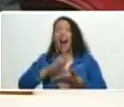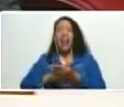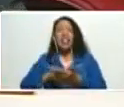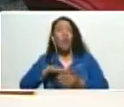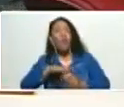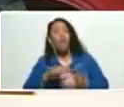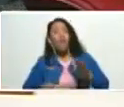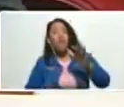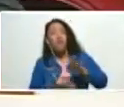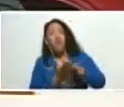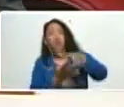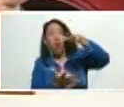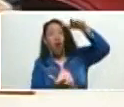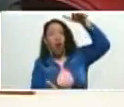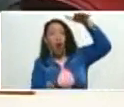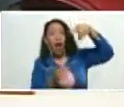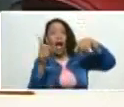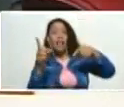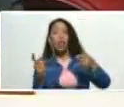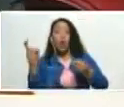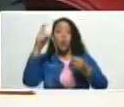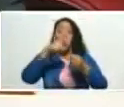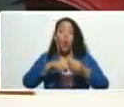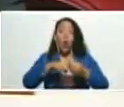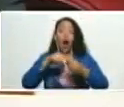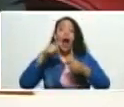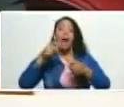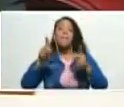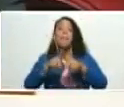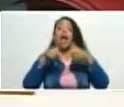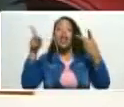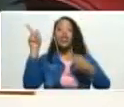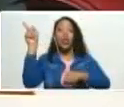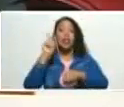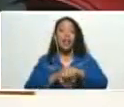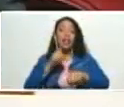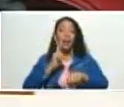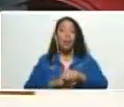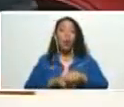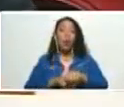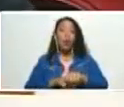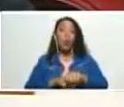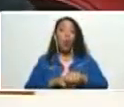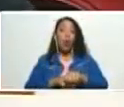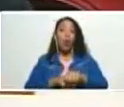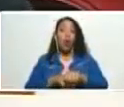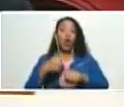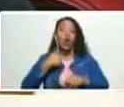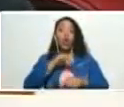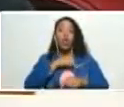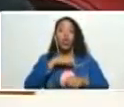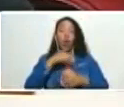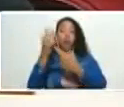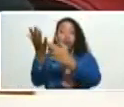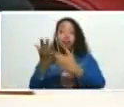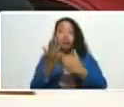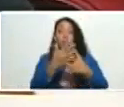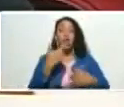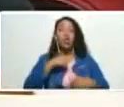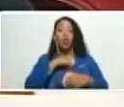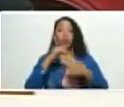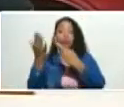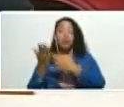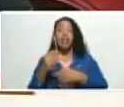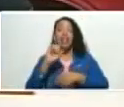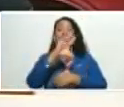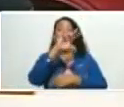registrado en la prensa de la época otras llegaron porque las recibimos nosotros recibimos